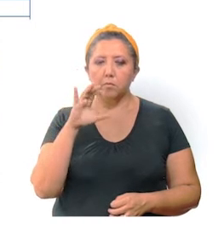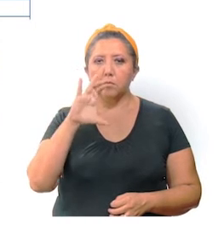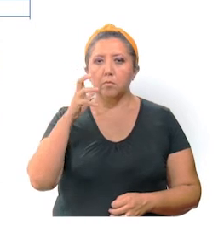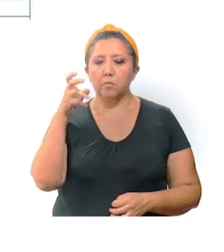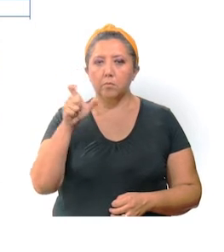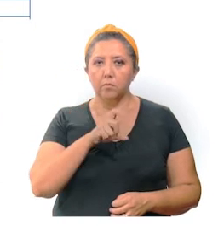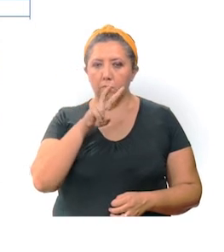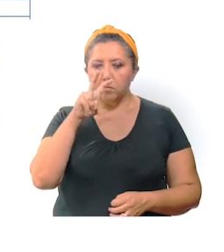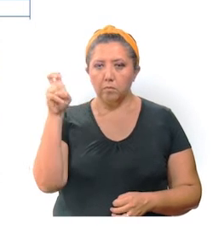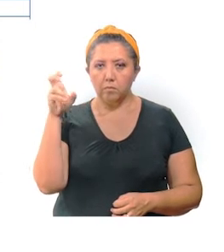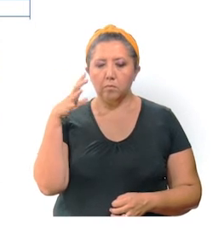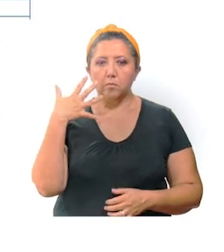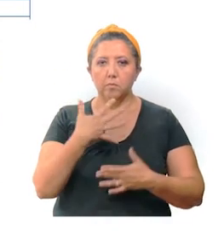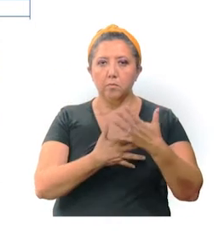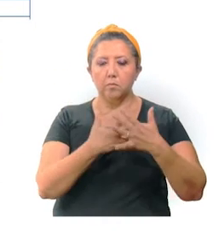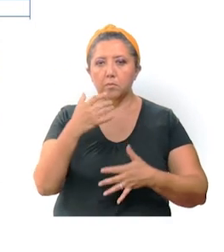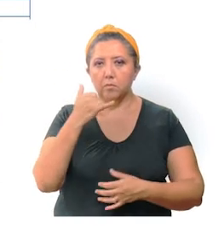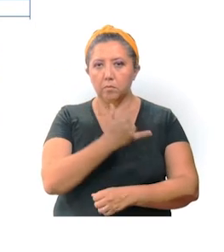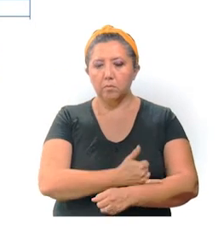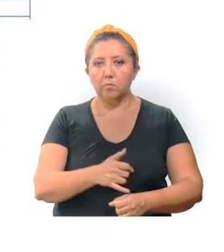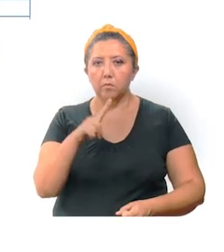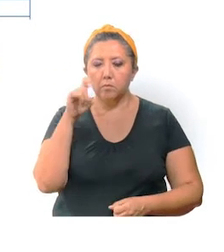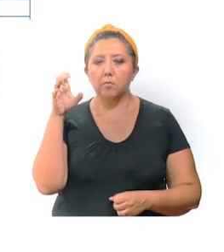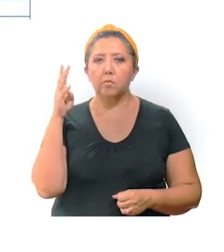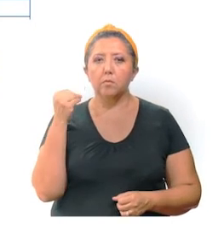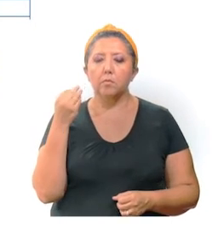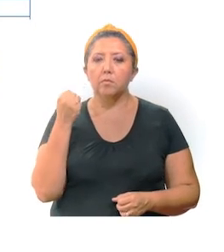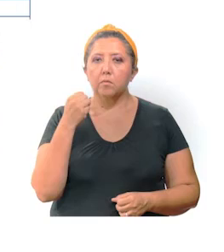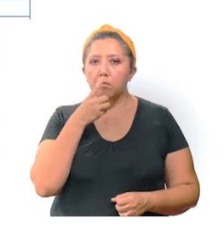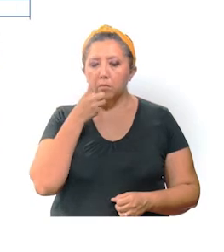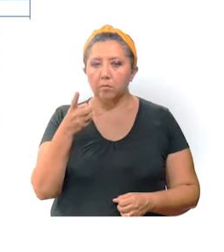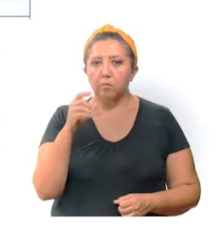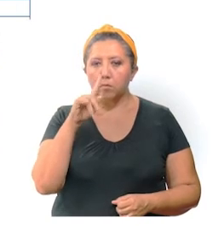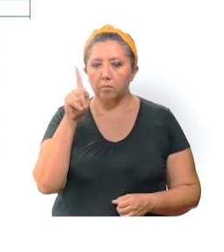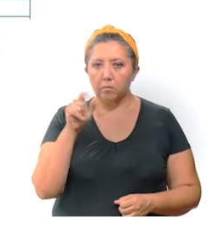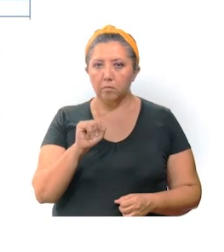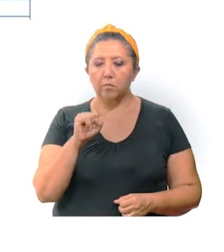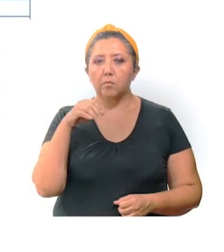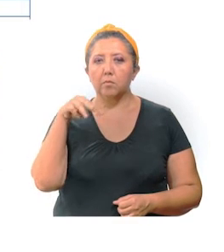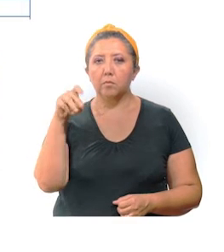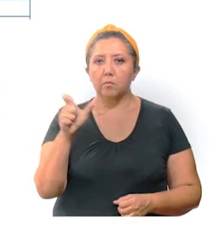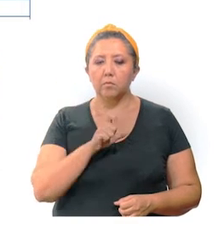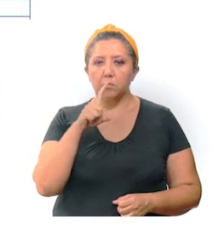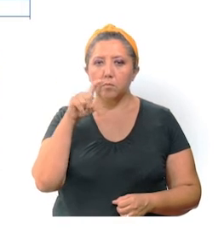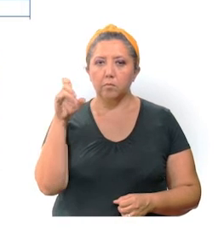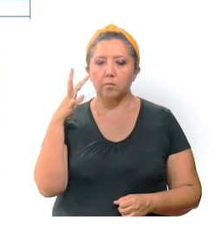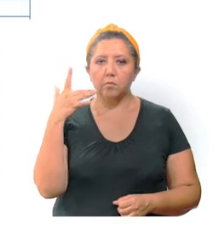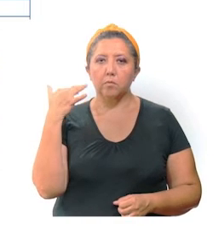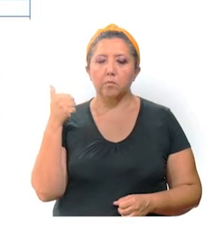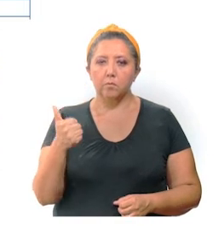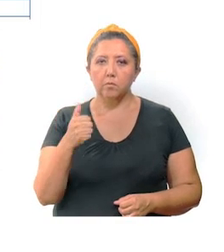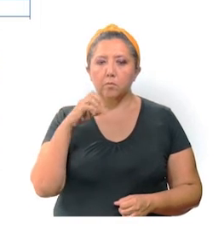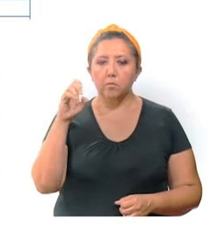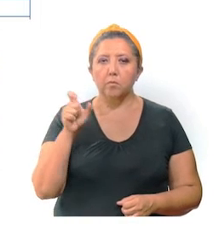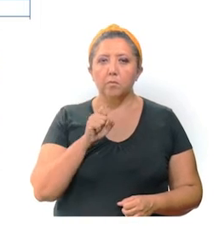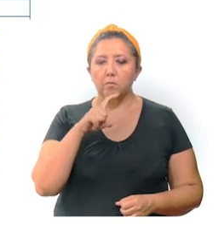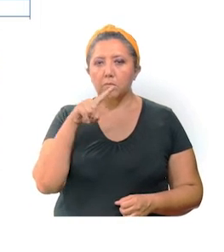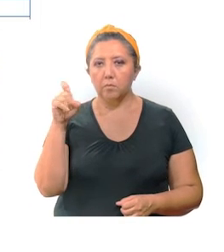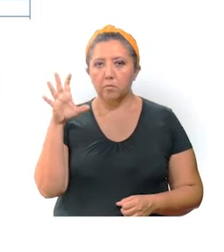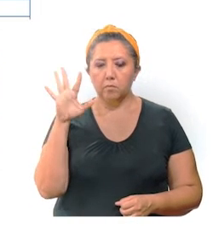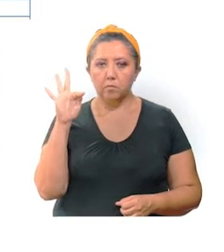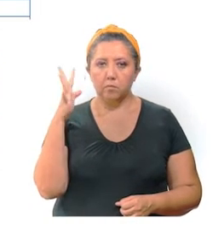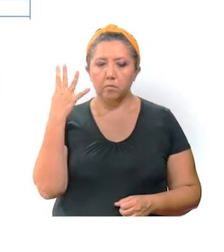215, Isamal 199, Buxotz 171, Mashcanú 156, Oshkushcap